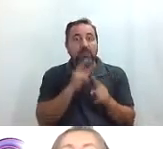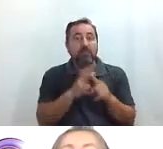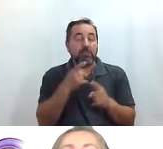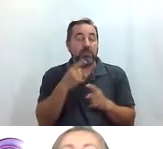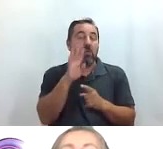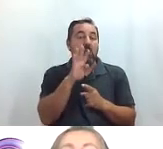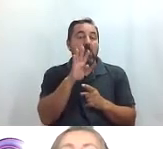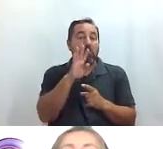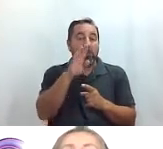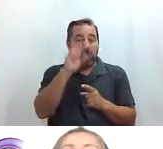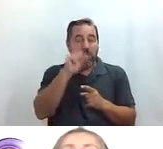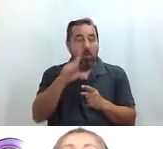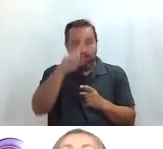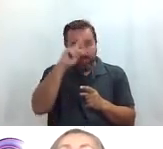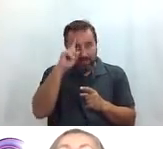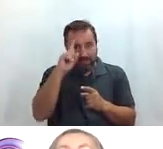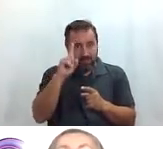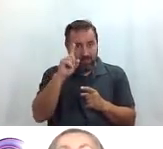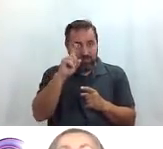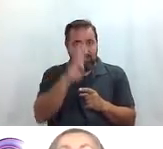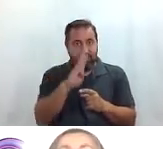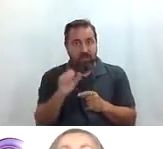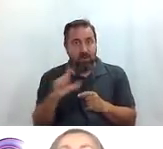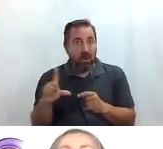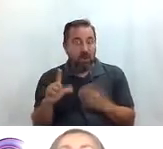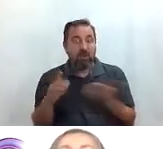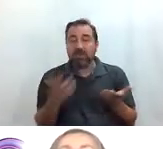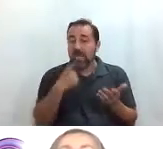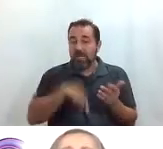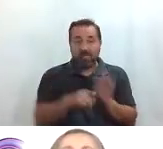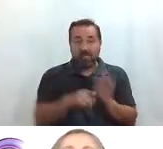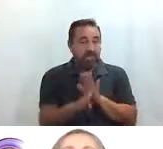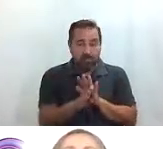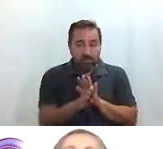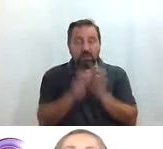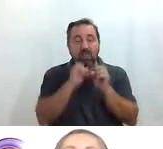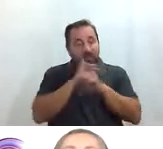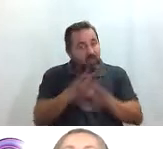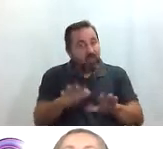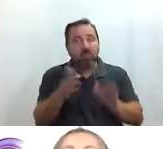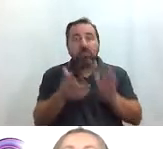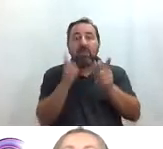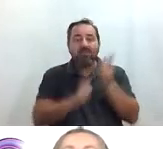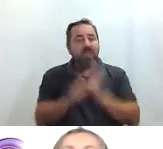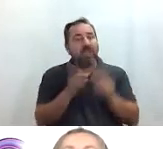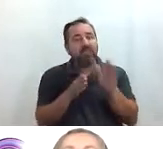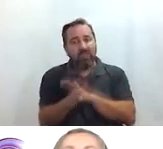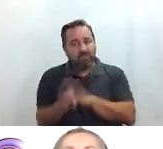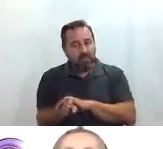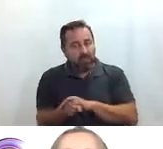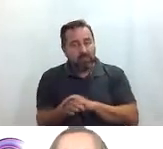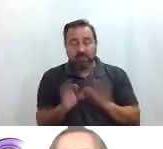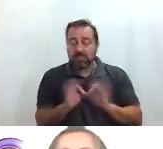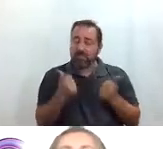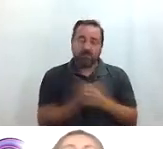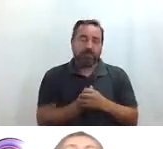y nada bueno pues aquí seguimos difundiendo viajes accesibles y nada